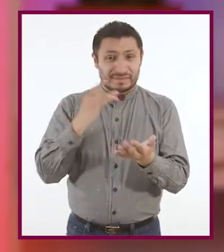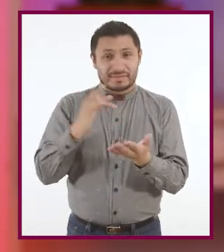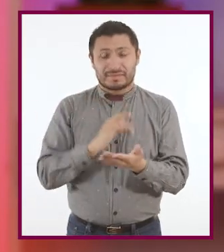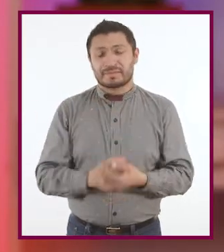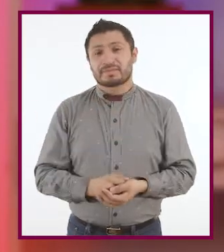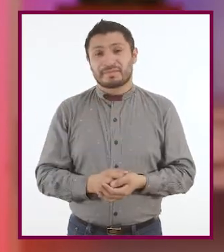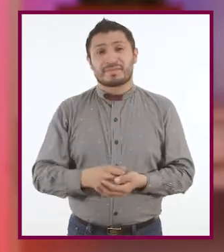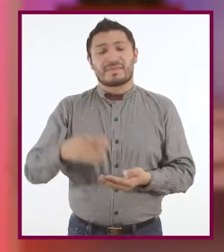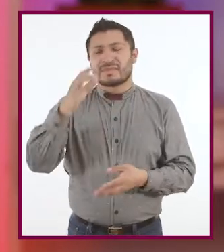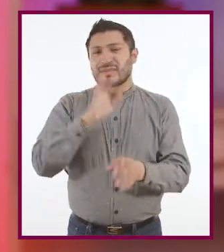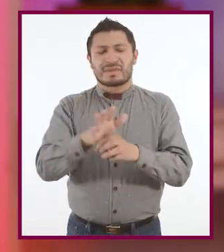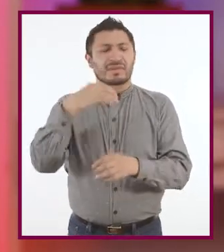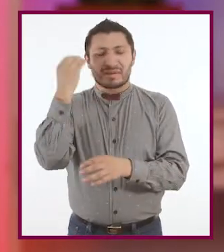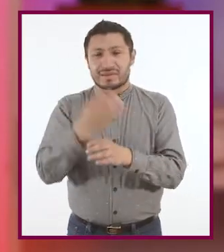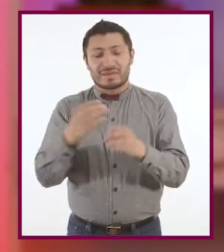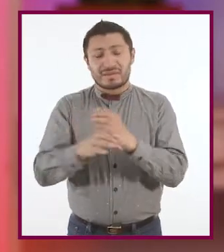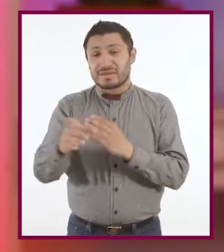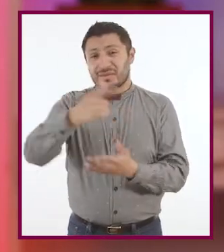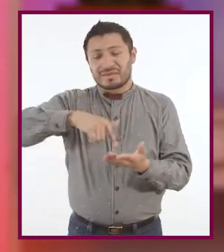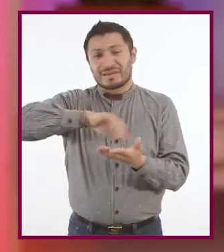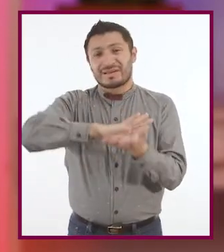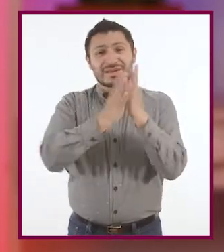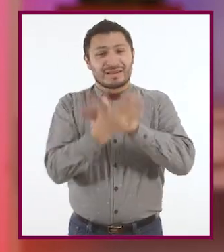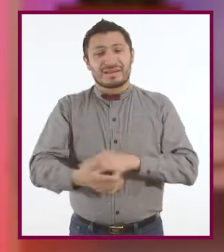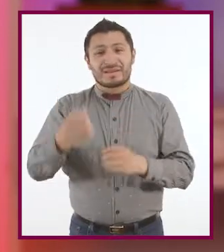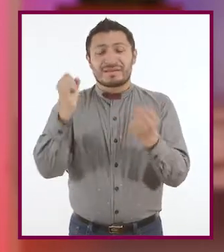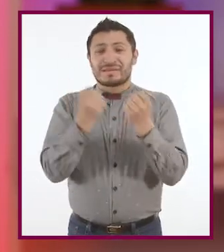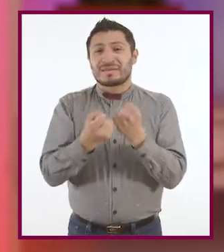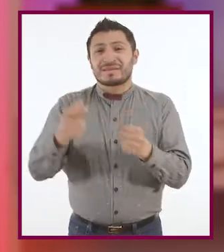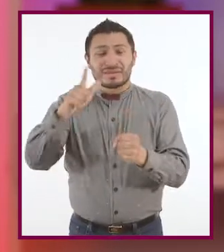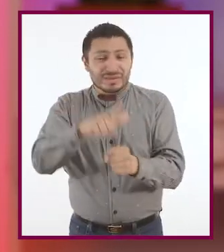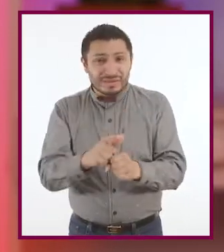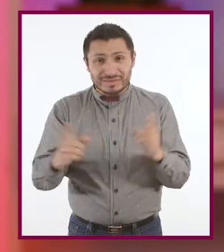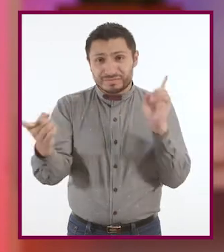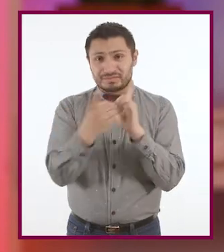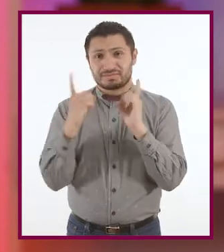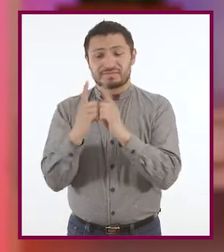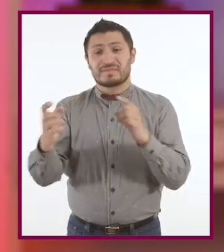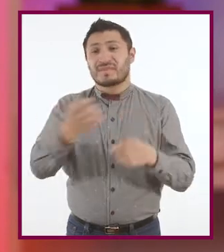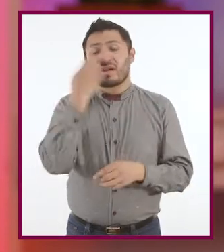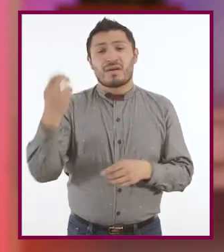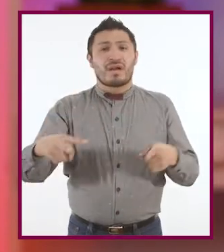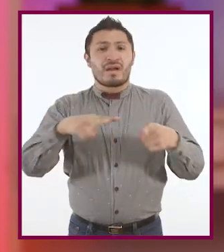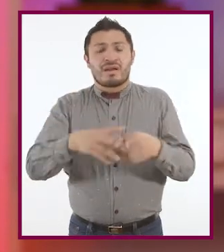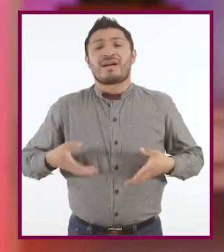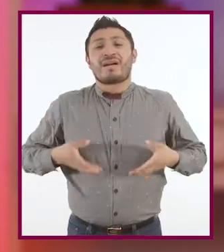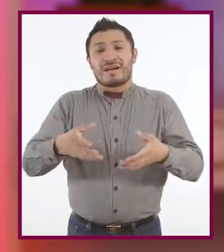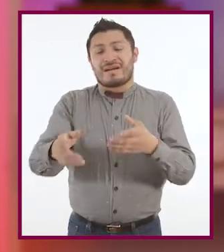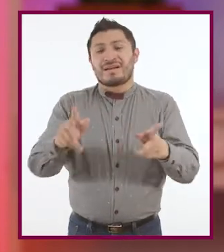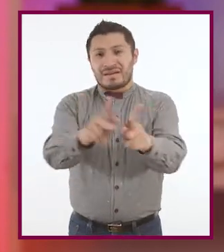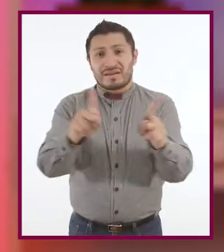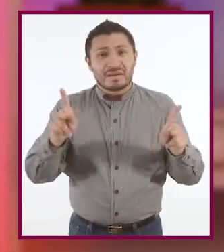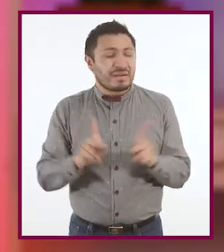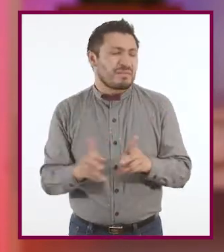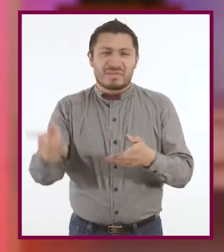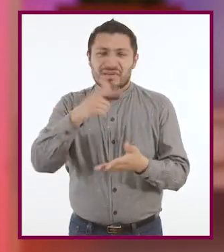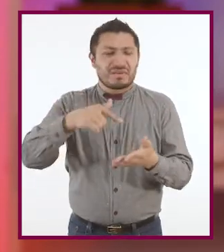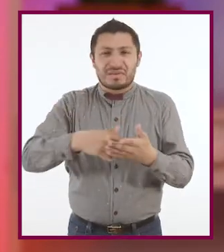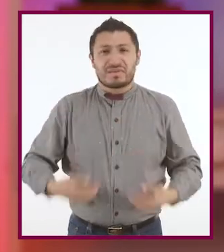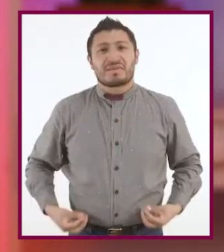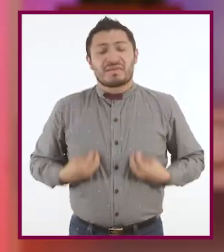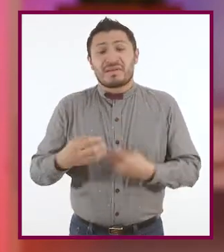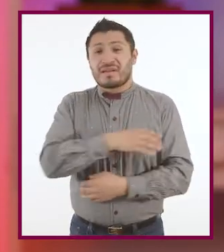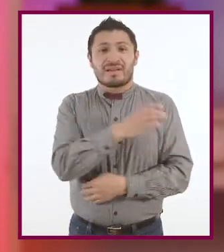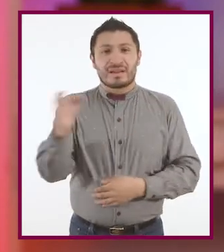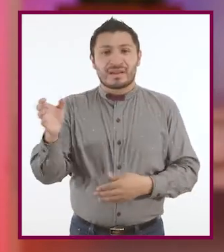Convertimos prácticamente cualquier lugar en un espacio para socializar. La escuela, el parque, la calle, un centro comercial, la plaza del lugar donde vivimos, el